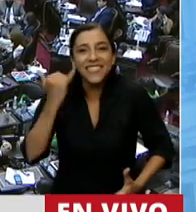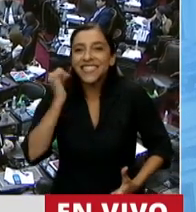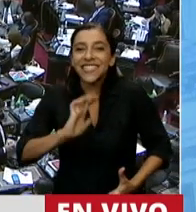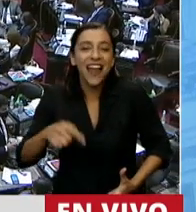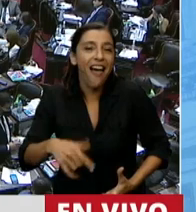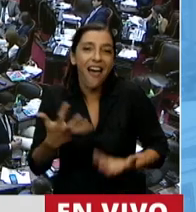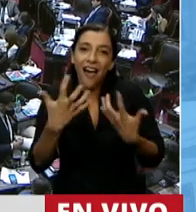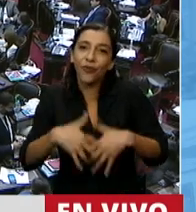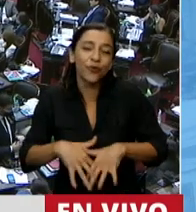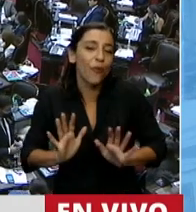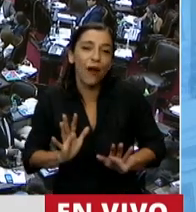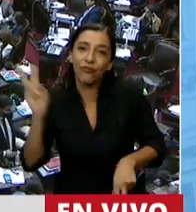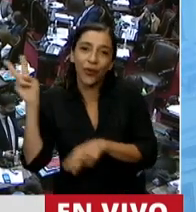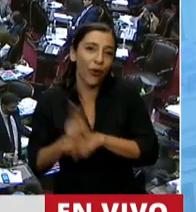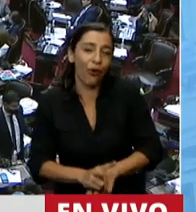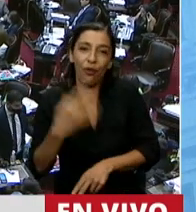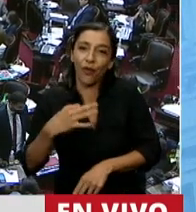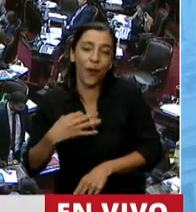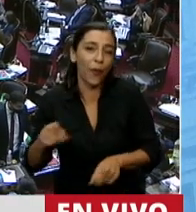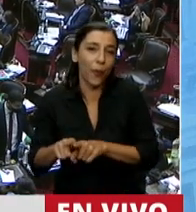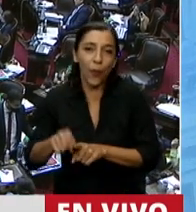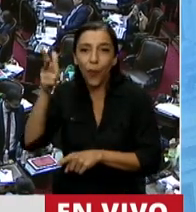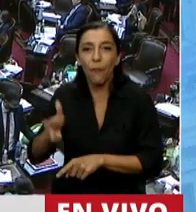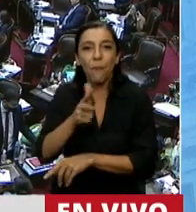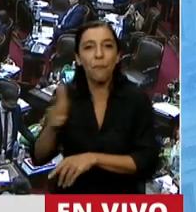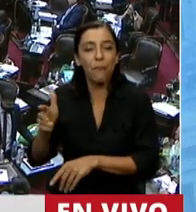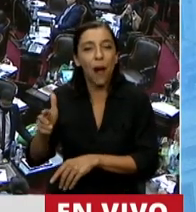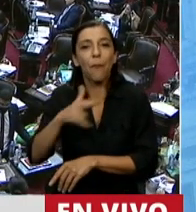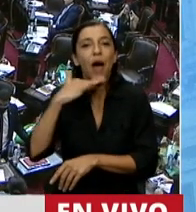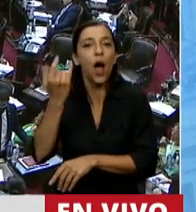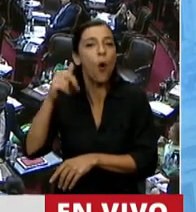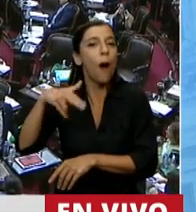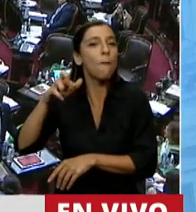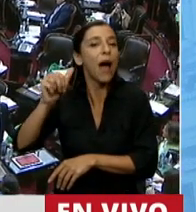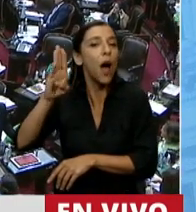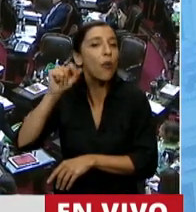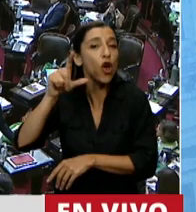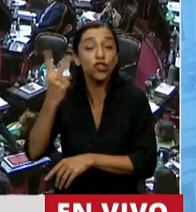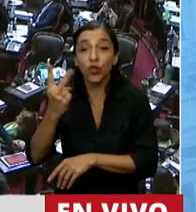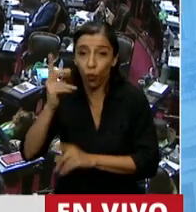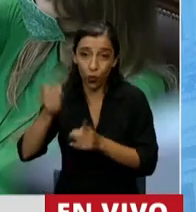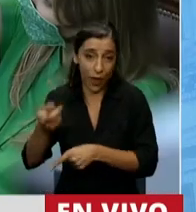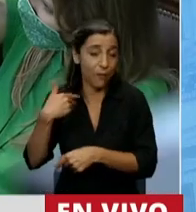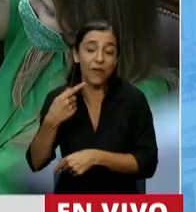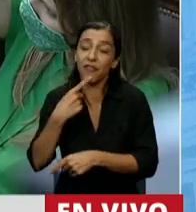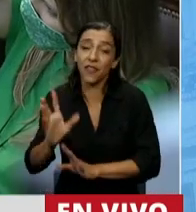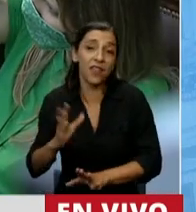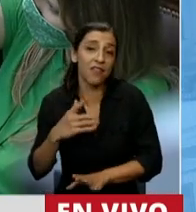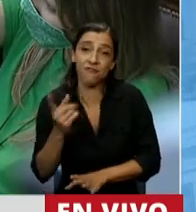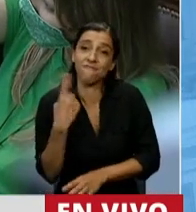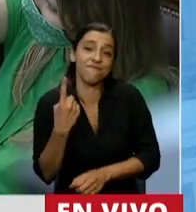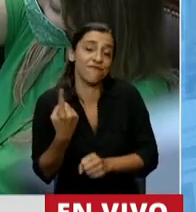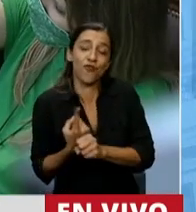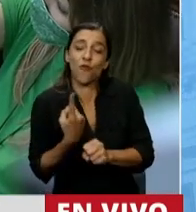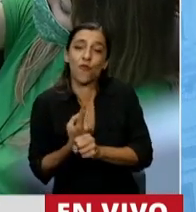lo que el Papa Juan Pablo II siempre definió que no podía ser y que